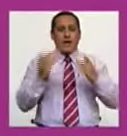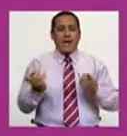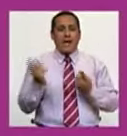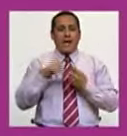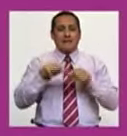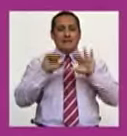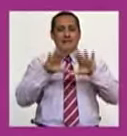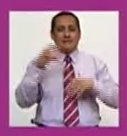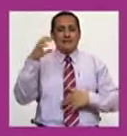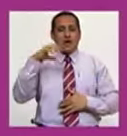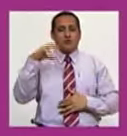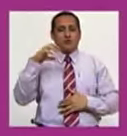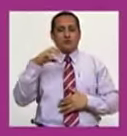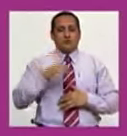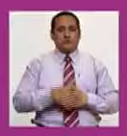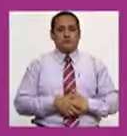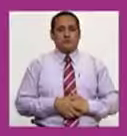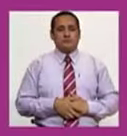hasta el 10 de agosto.